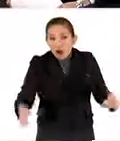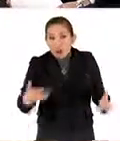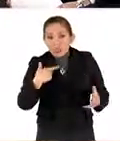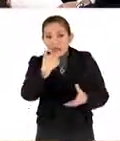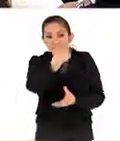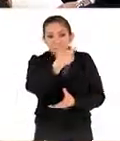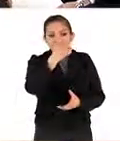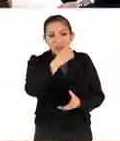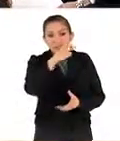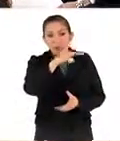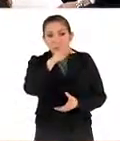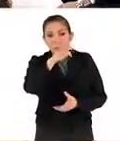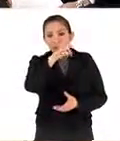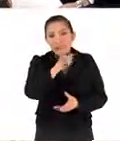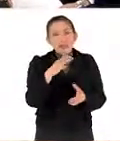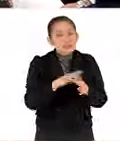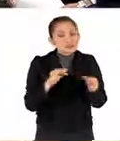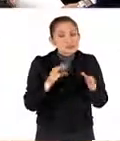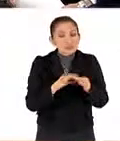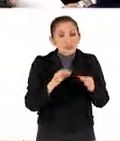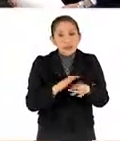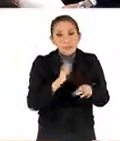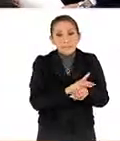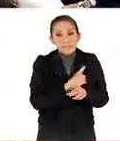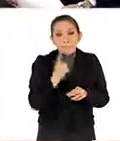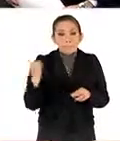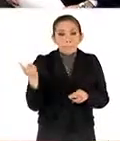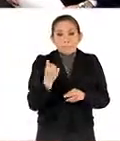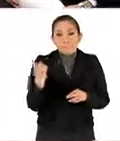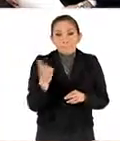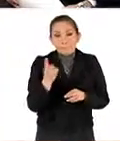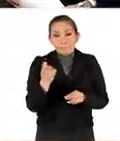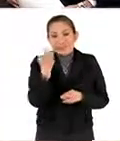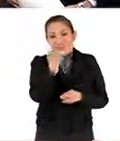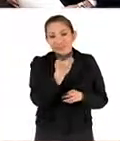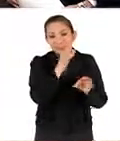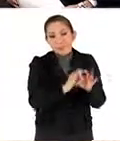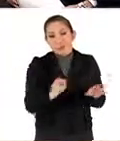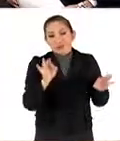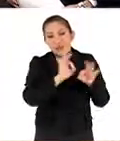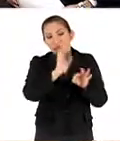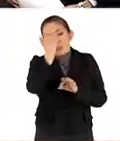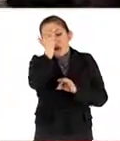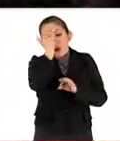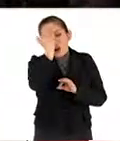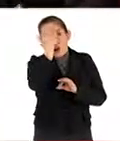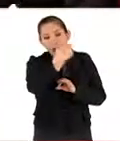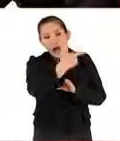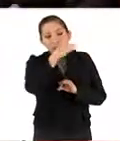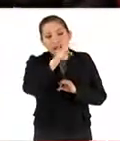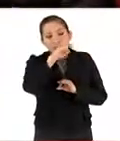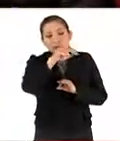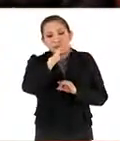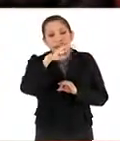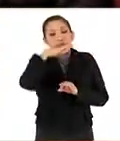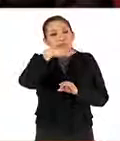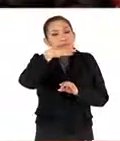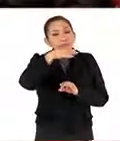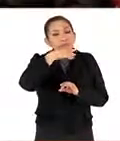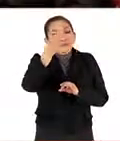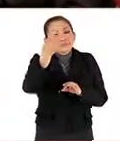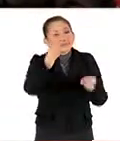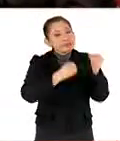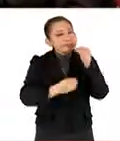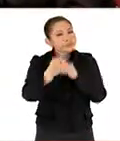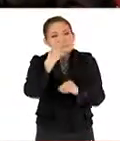genómica. Explíquenos, ¿por qué es tan importante conocer la genómica del maíz, que es un